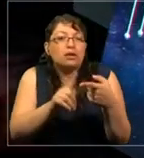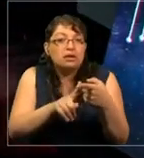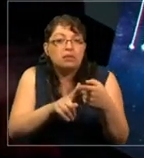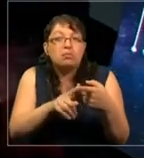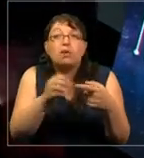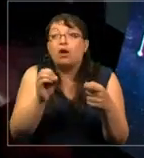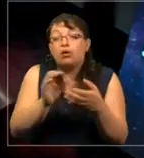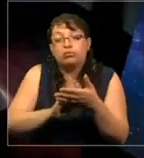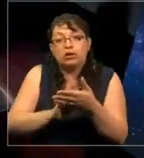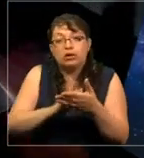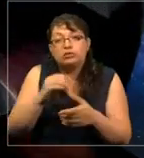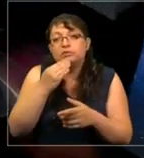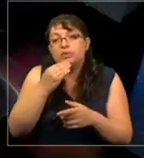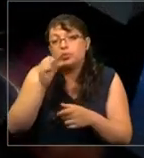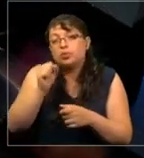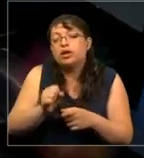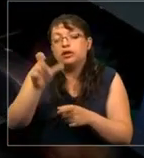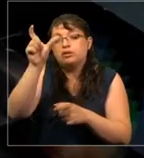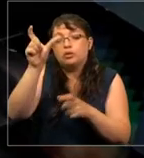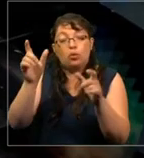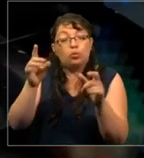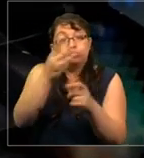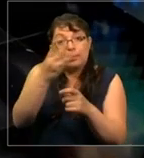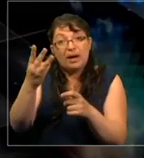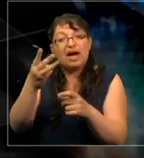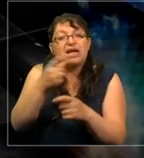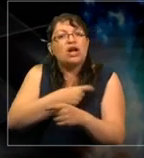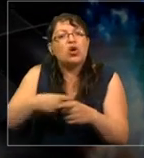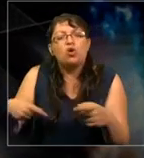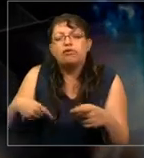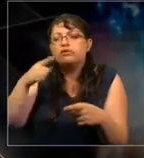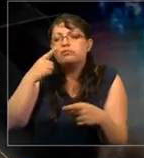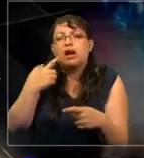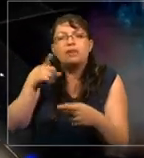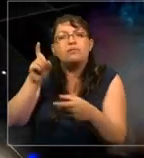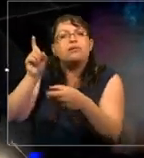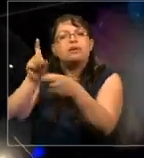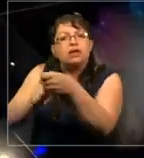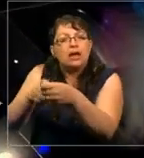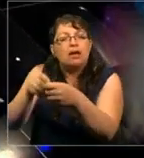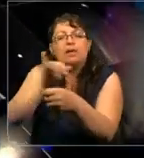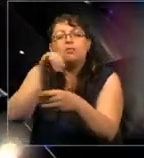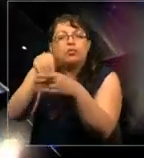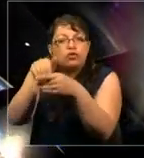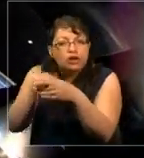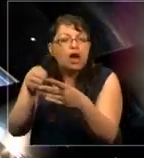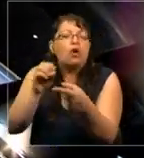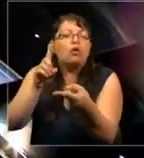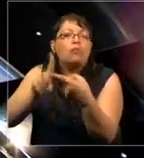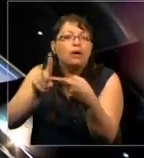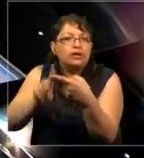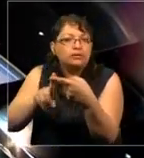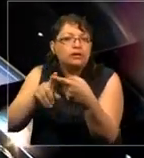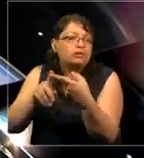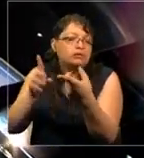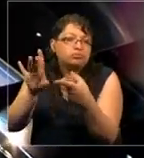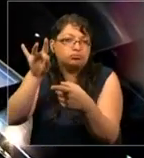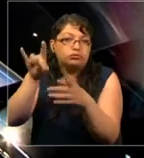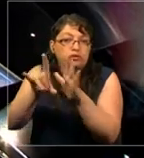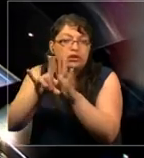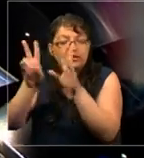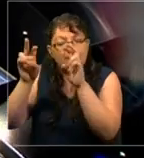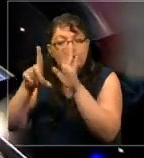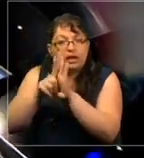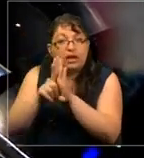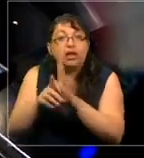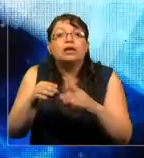entrar a una página del gobierno para tratar de registrarse para votar, o participar en el proceso legislativo. O simplemente